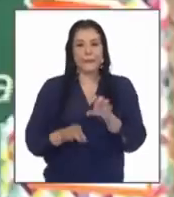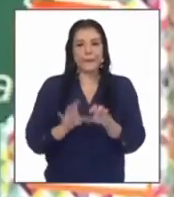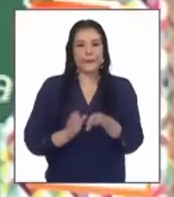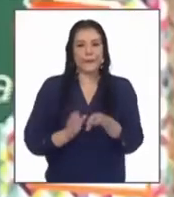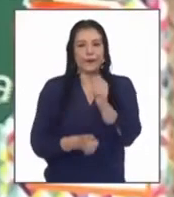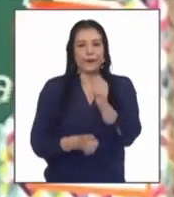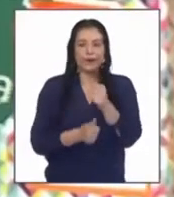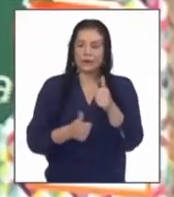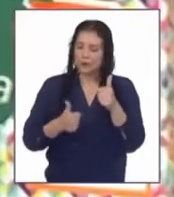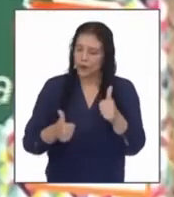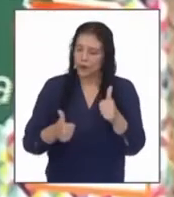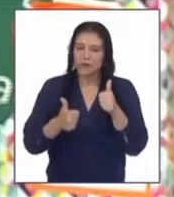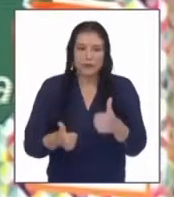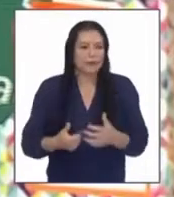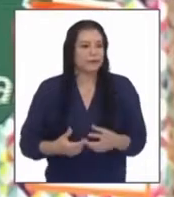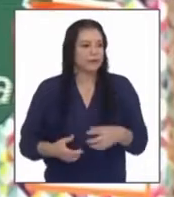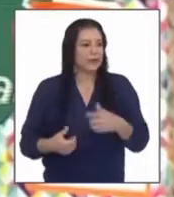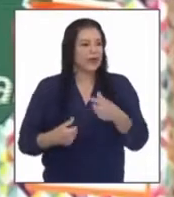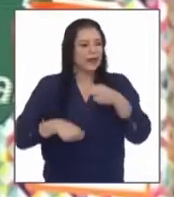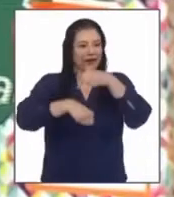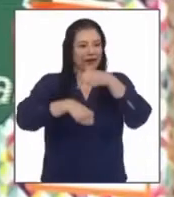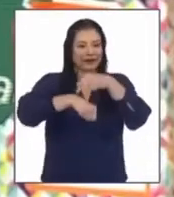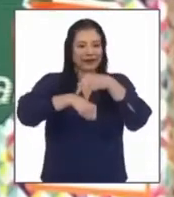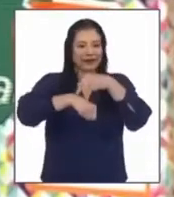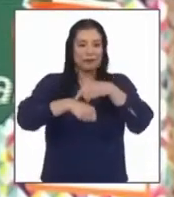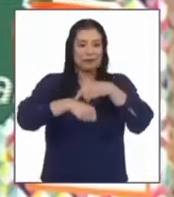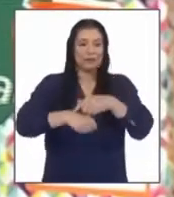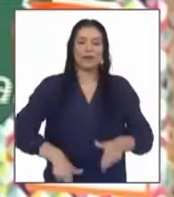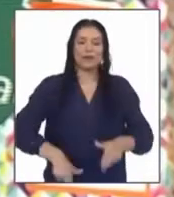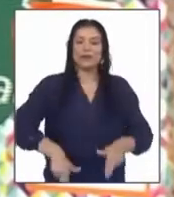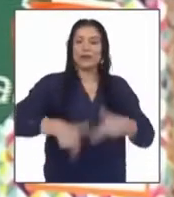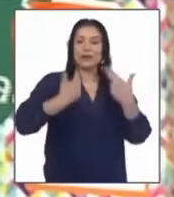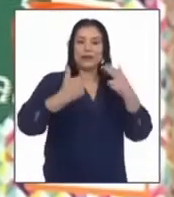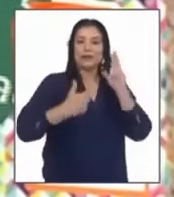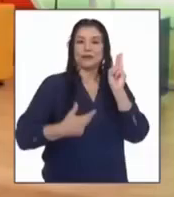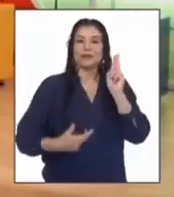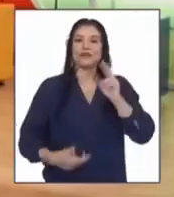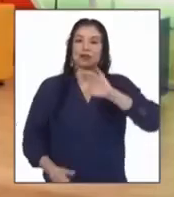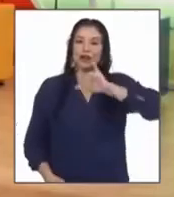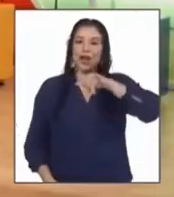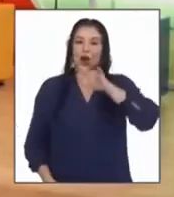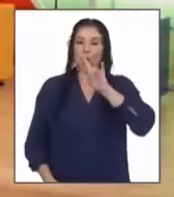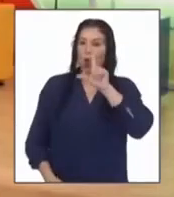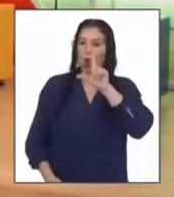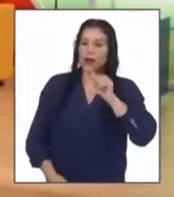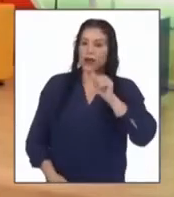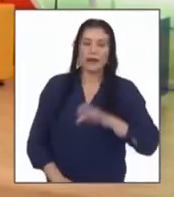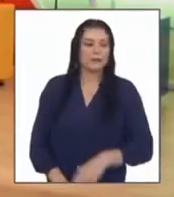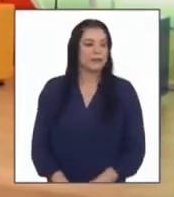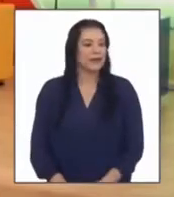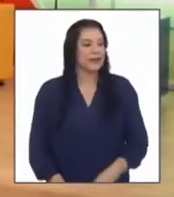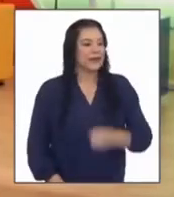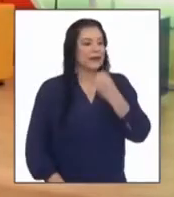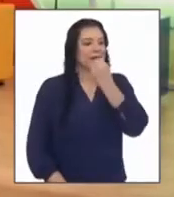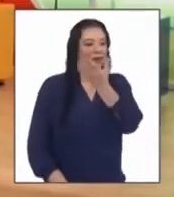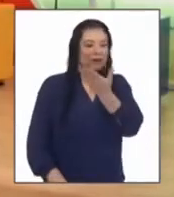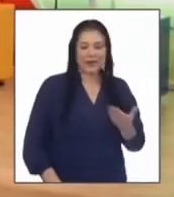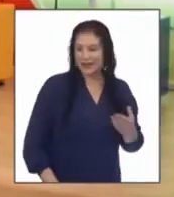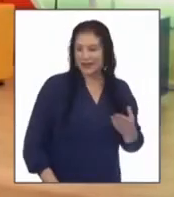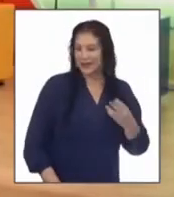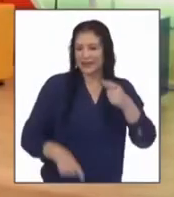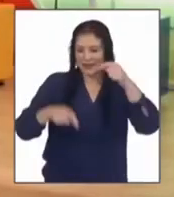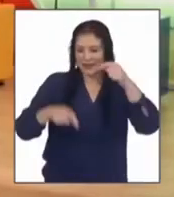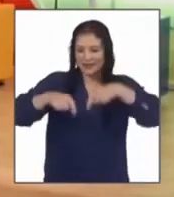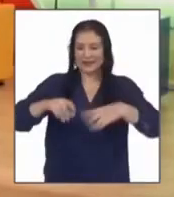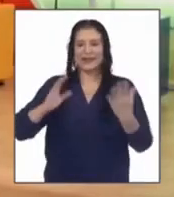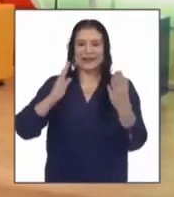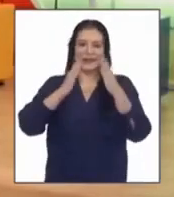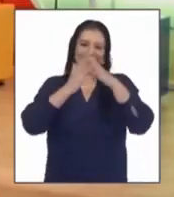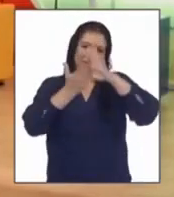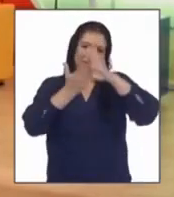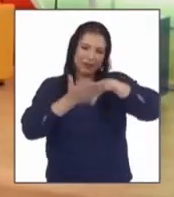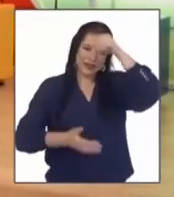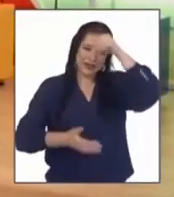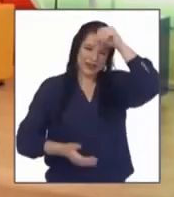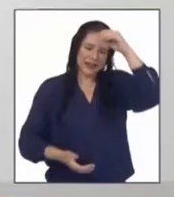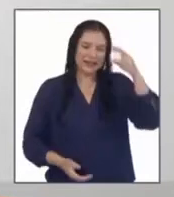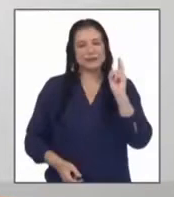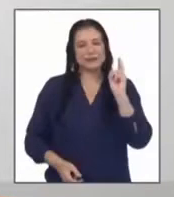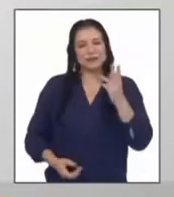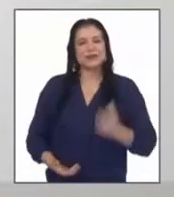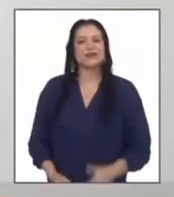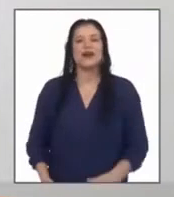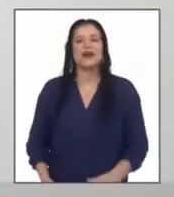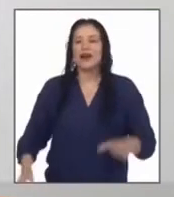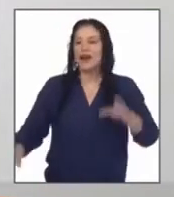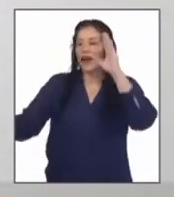muy bien creo que es hora de llamar a la profesora julia enríquez bienvenida aprende en casa profesora